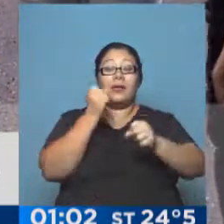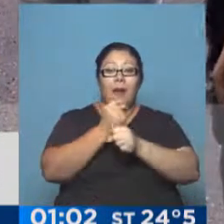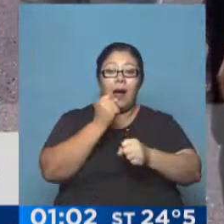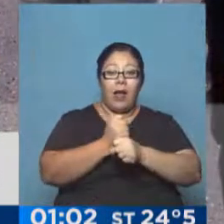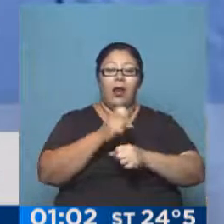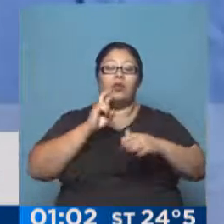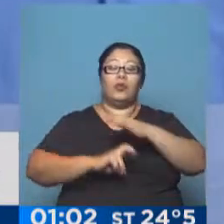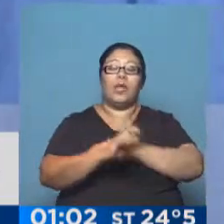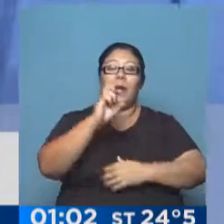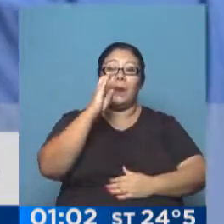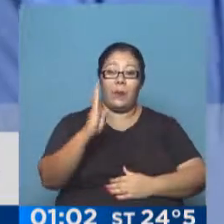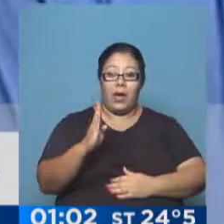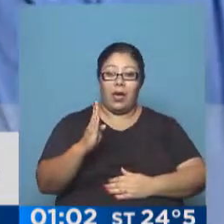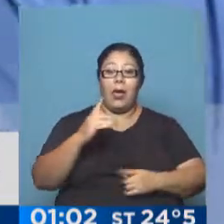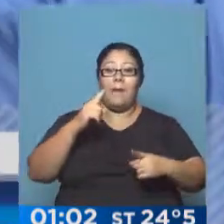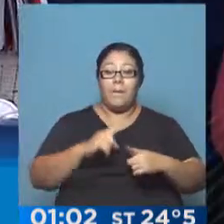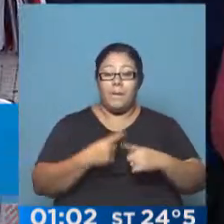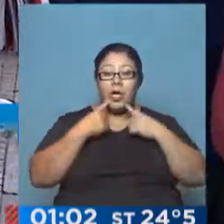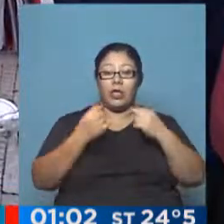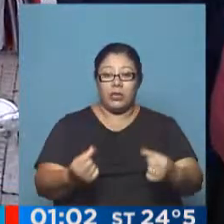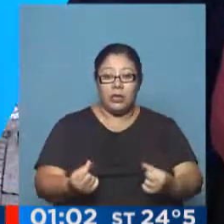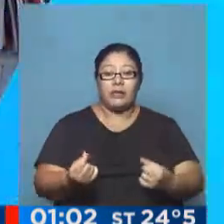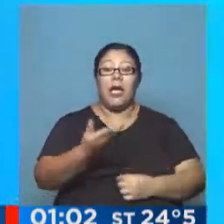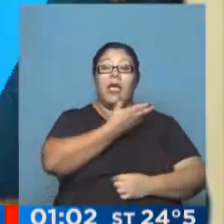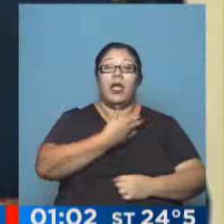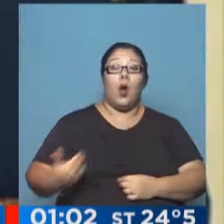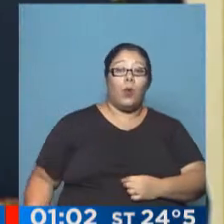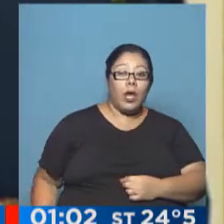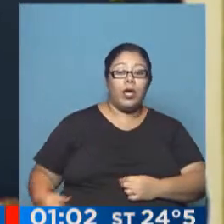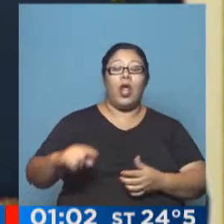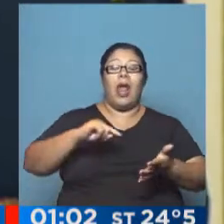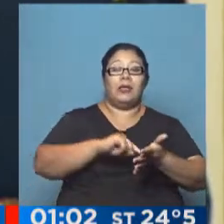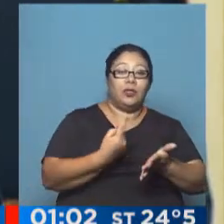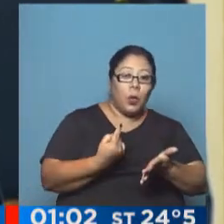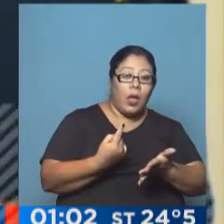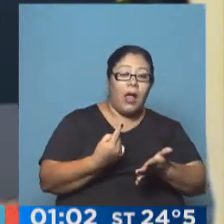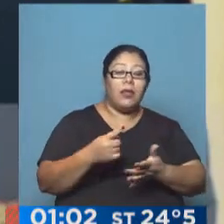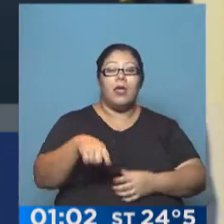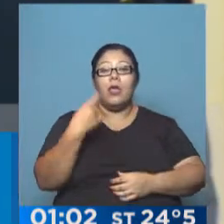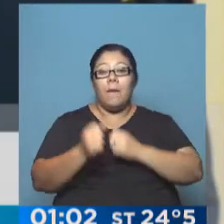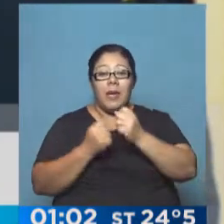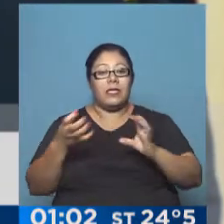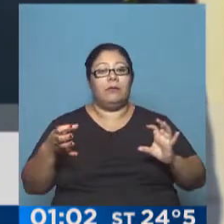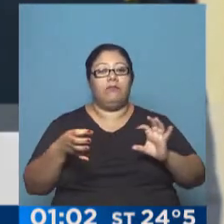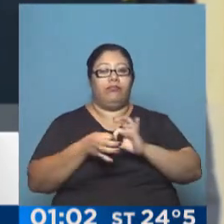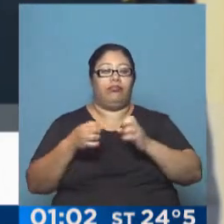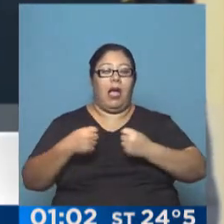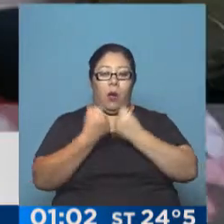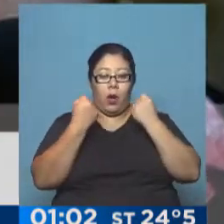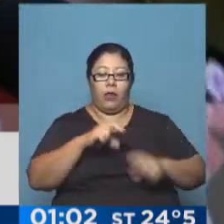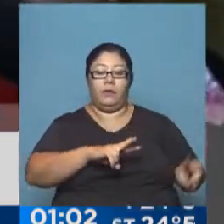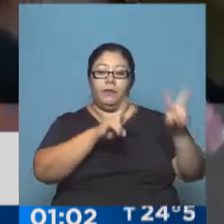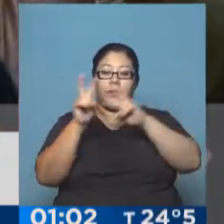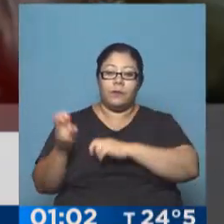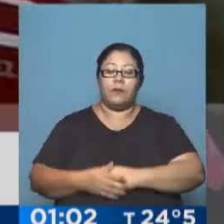millonarios entre las empresas de seguridad y el gobierno de la ciudad. Macri llamó a Le Grand. El presidente se comunicó con